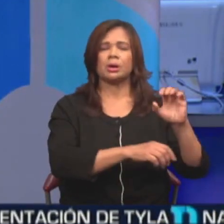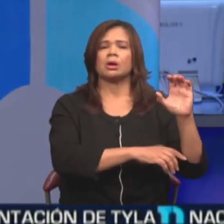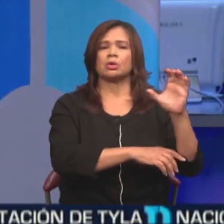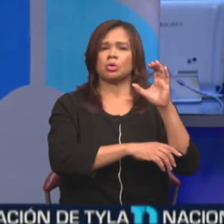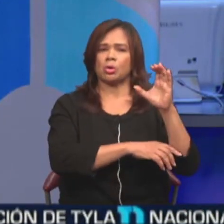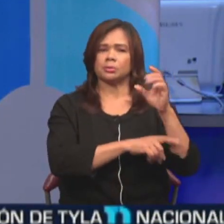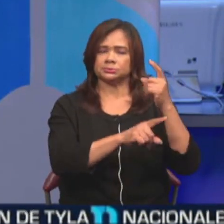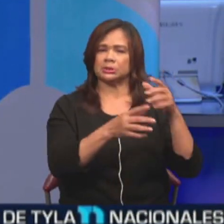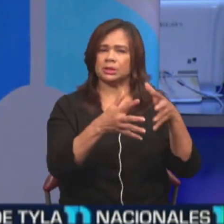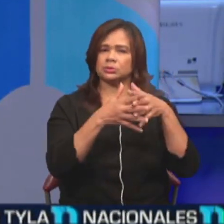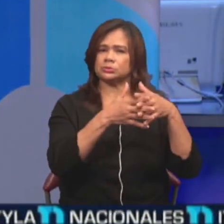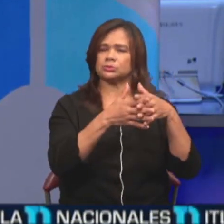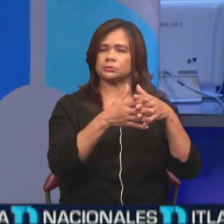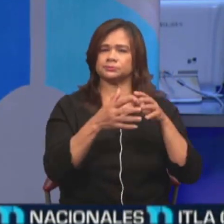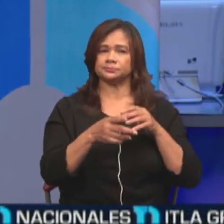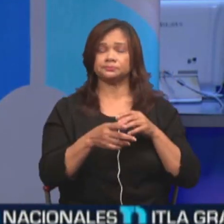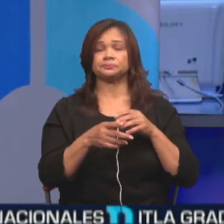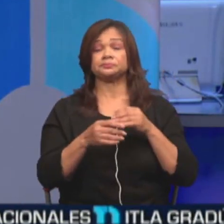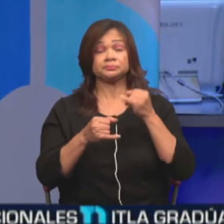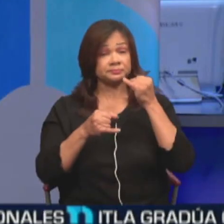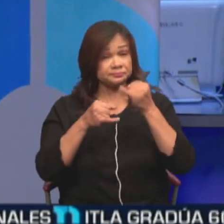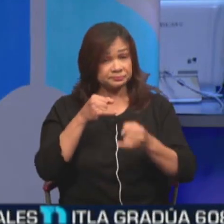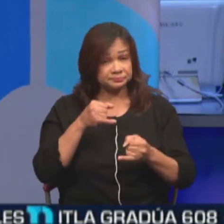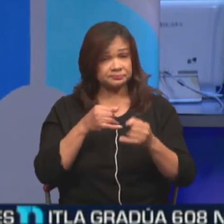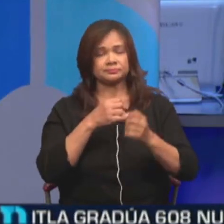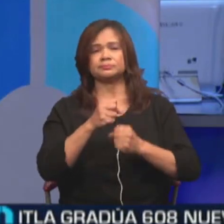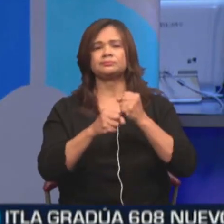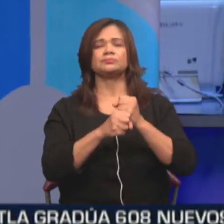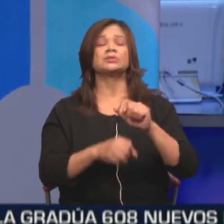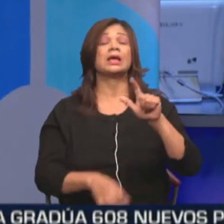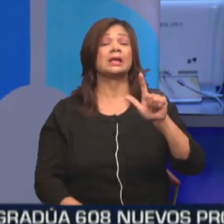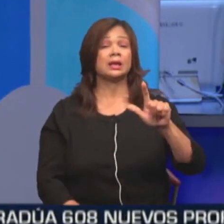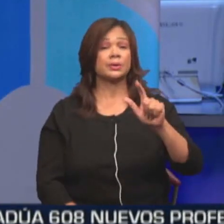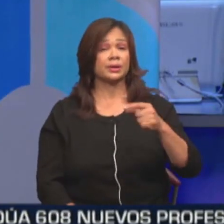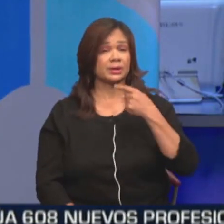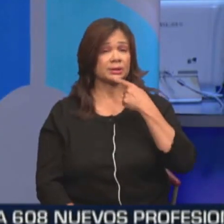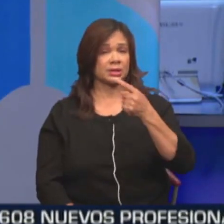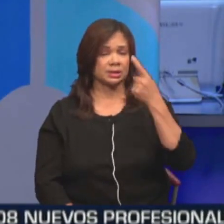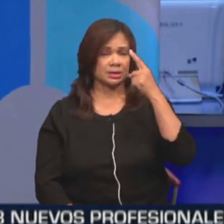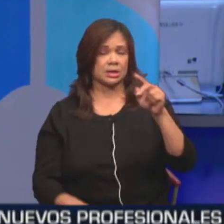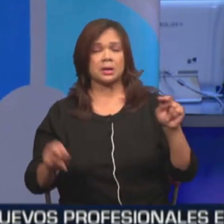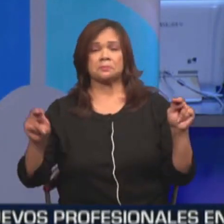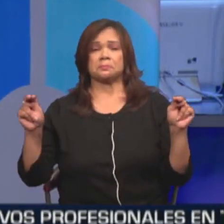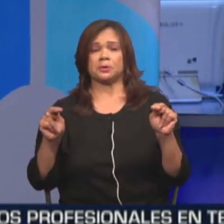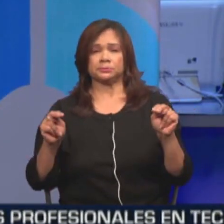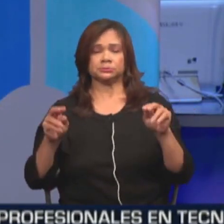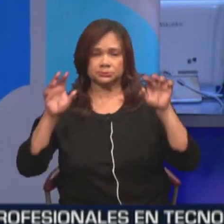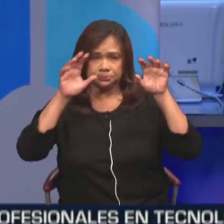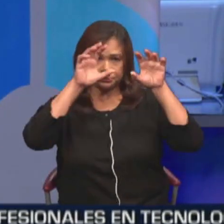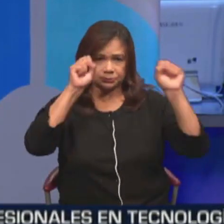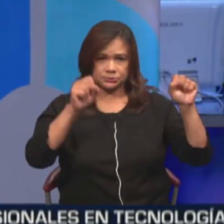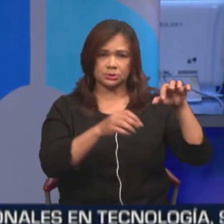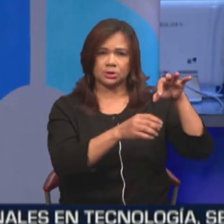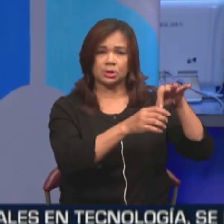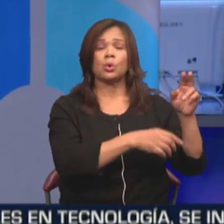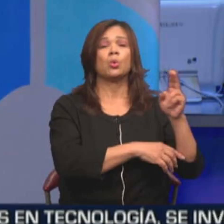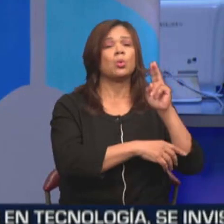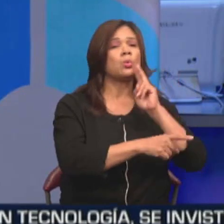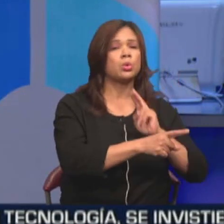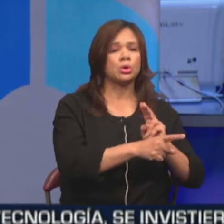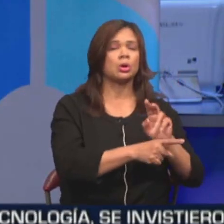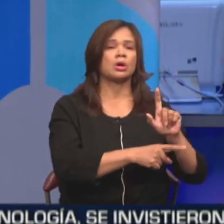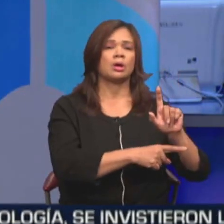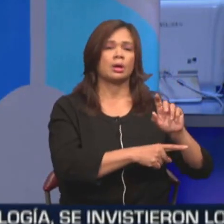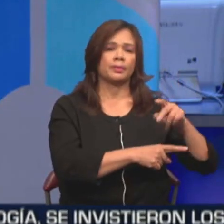fuerzas estadounidenses. A finales de ese mismo año Fernández informó que sería el mediador entre el presidente electo de Honduras Porfirio